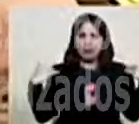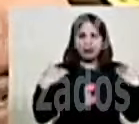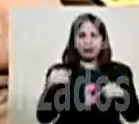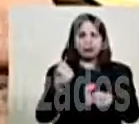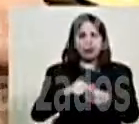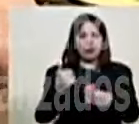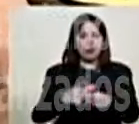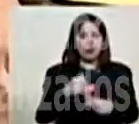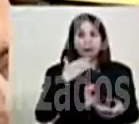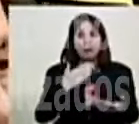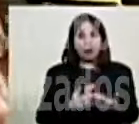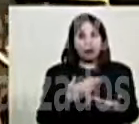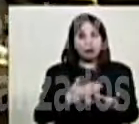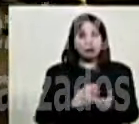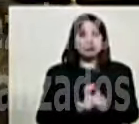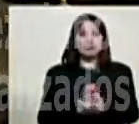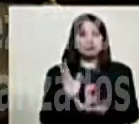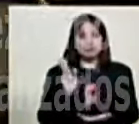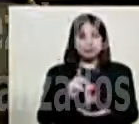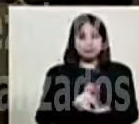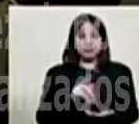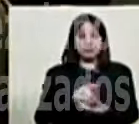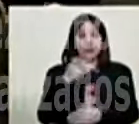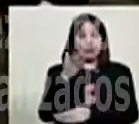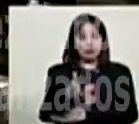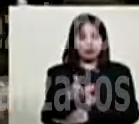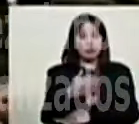tienen que ir a dar gracias a la chinita allá en Maracaibo,